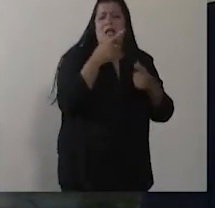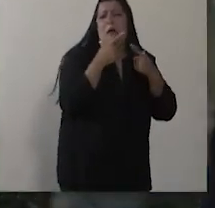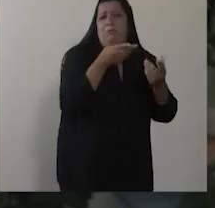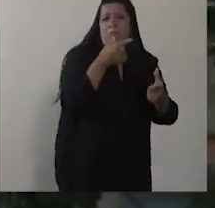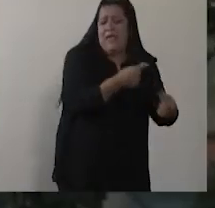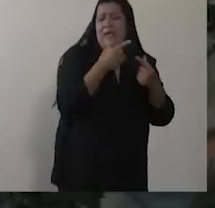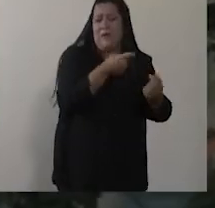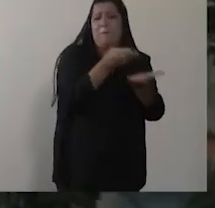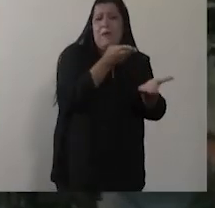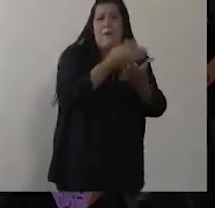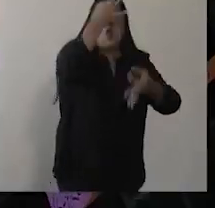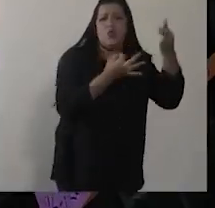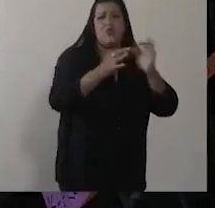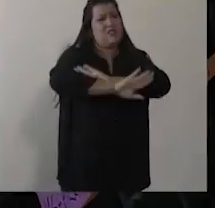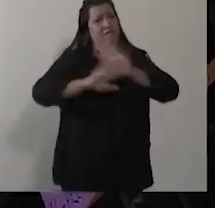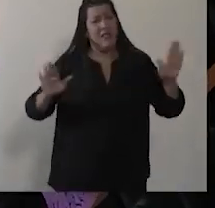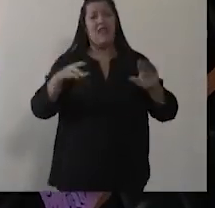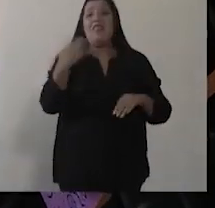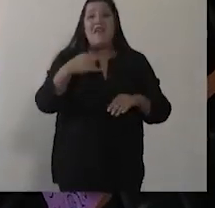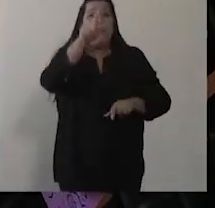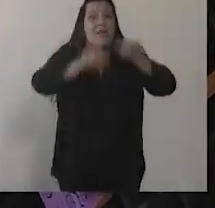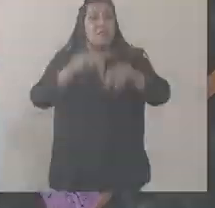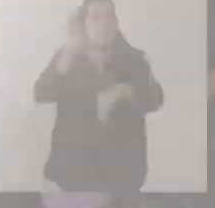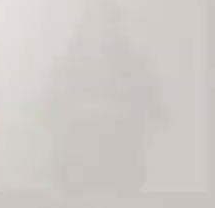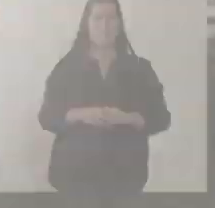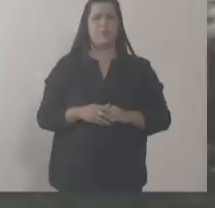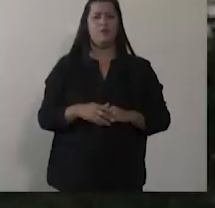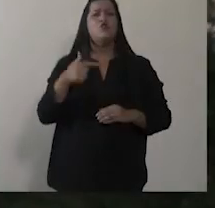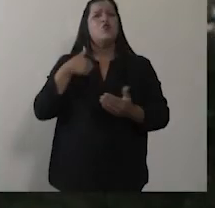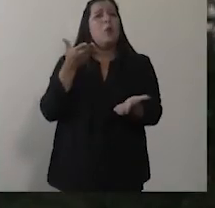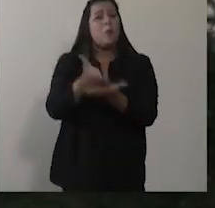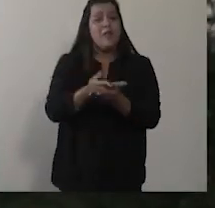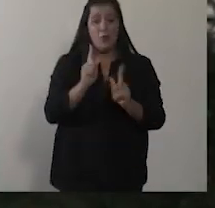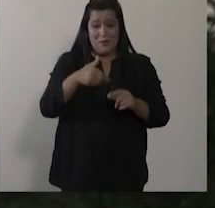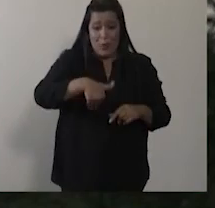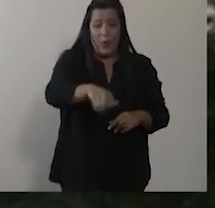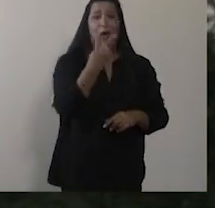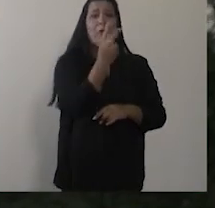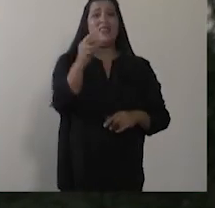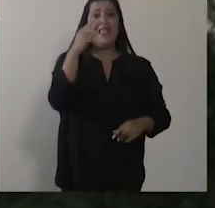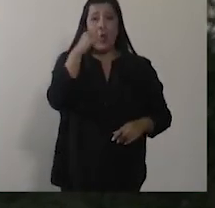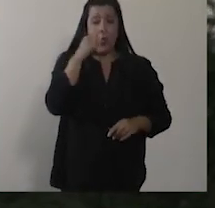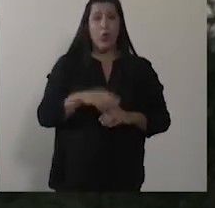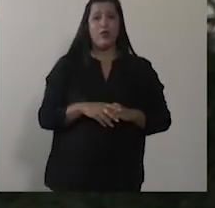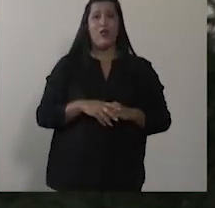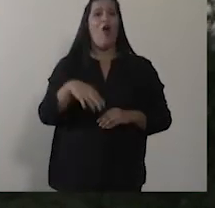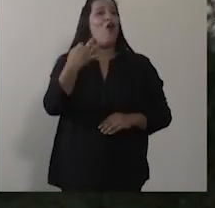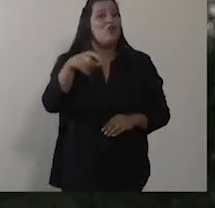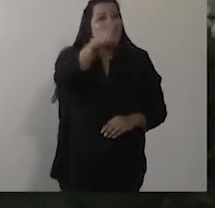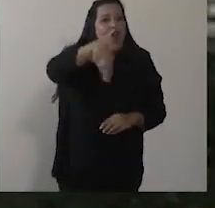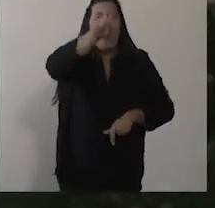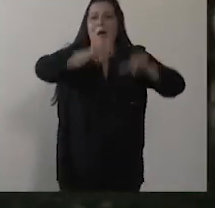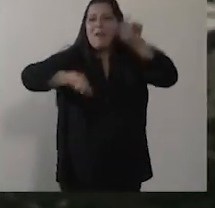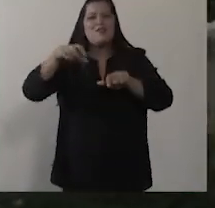veamos castigados a los culpables de tanto delito. Ese 20 de junio salgan a la calle